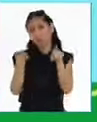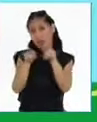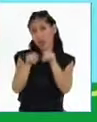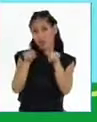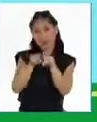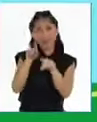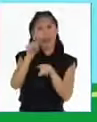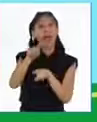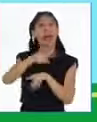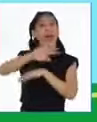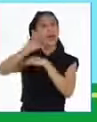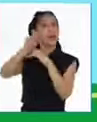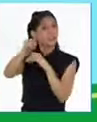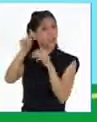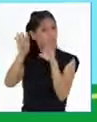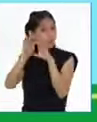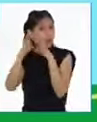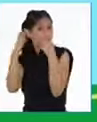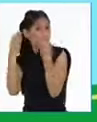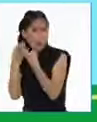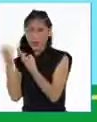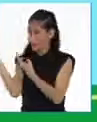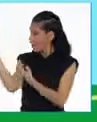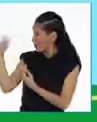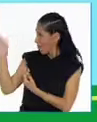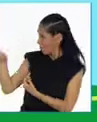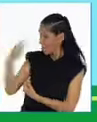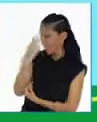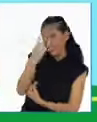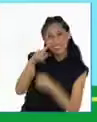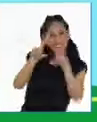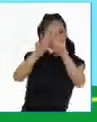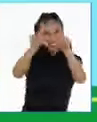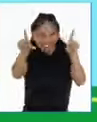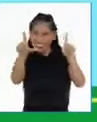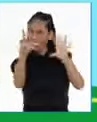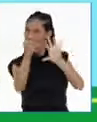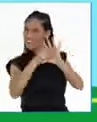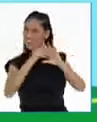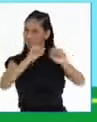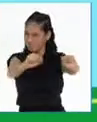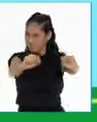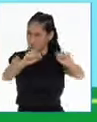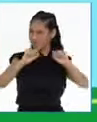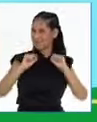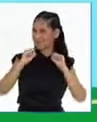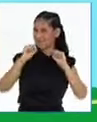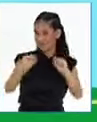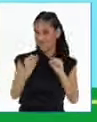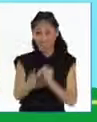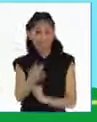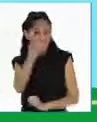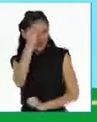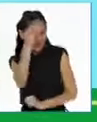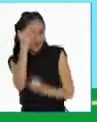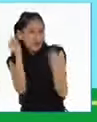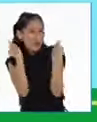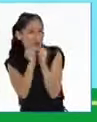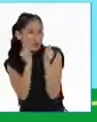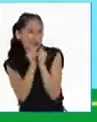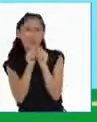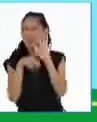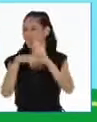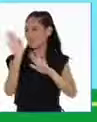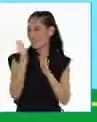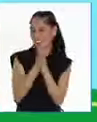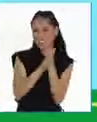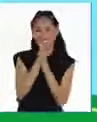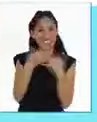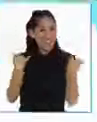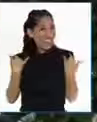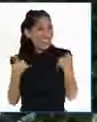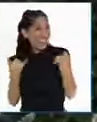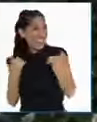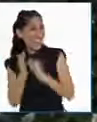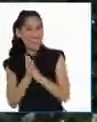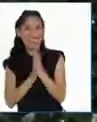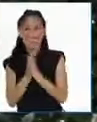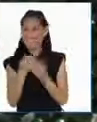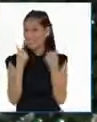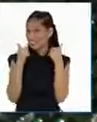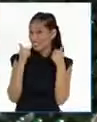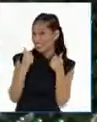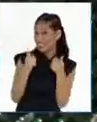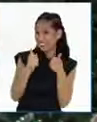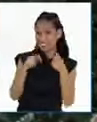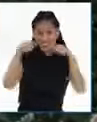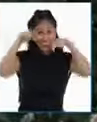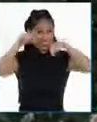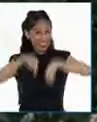todas las personas que vivan en tu casa para que se unan con nosotros porque aprender juntos es mucho más divertido. ¡Genial!